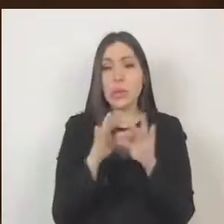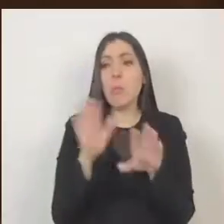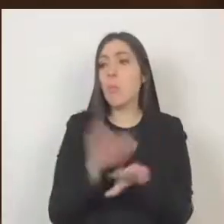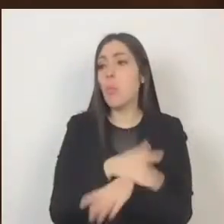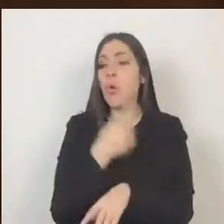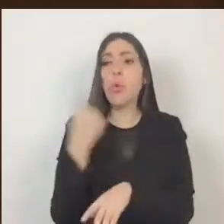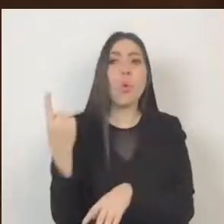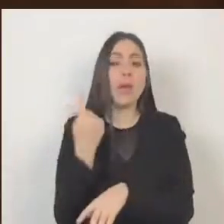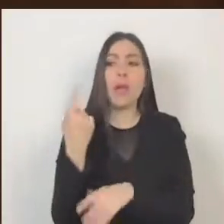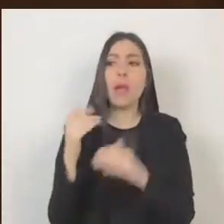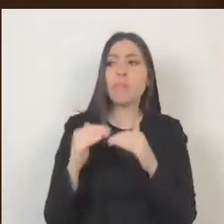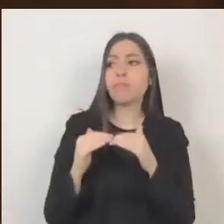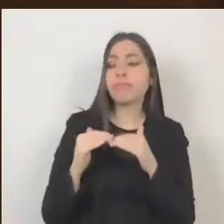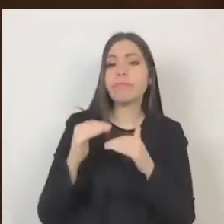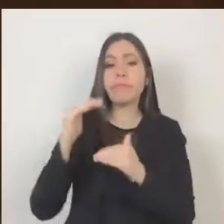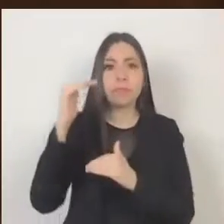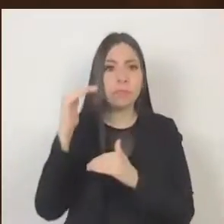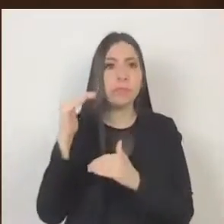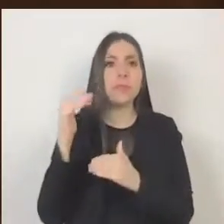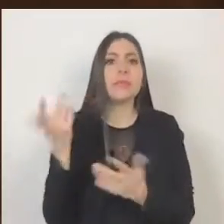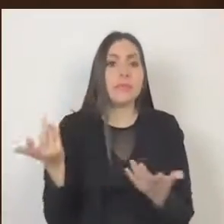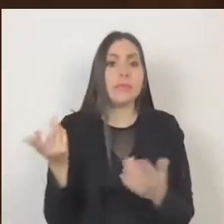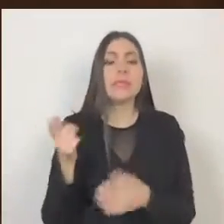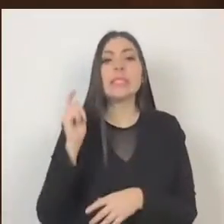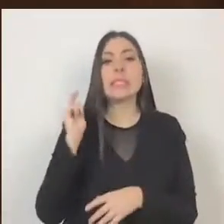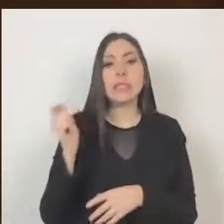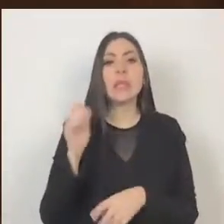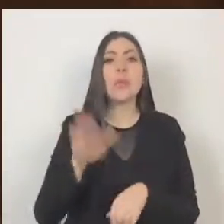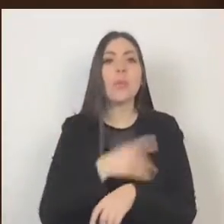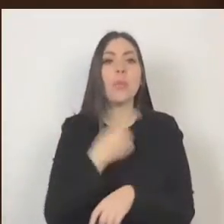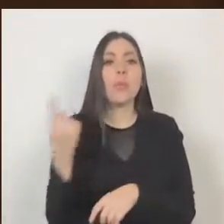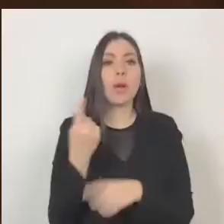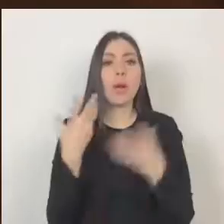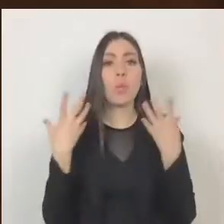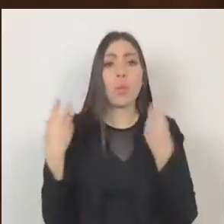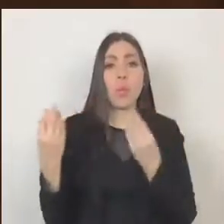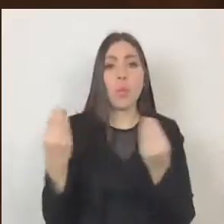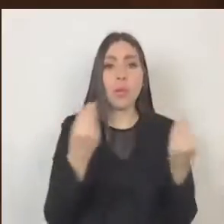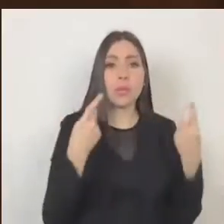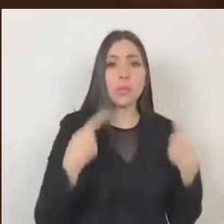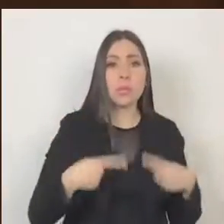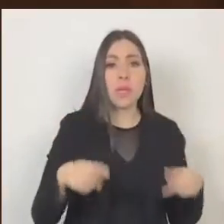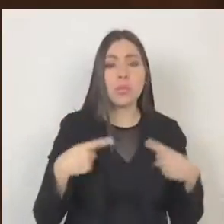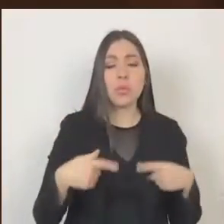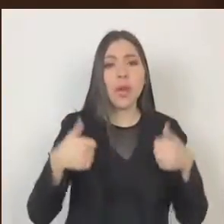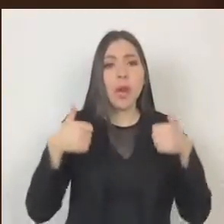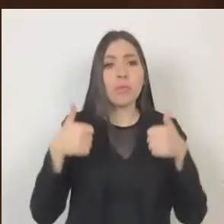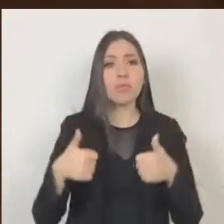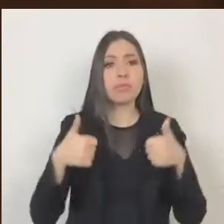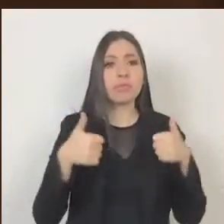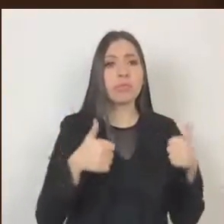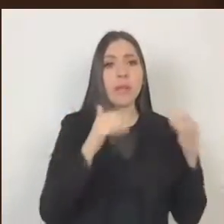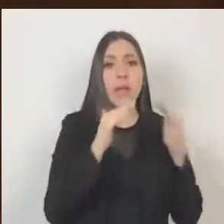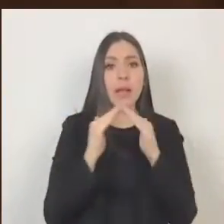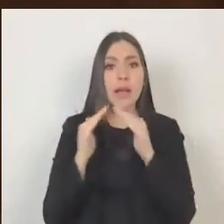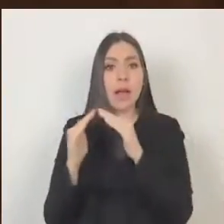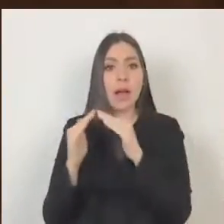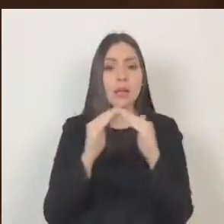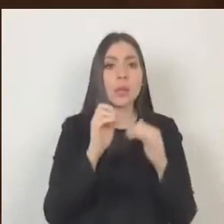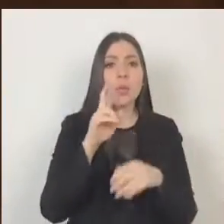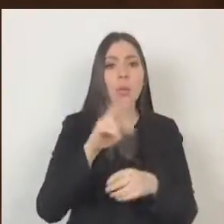es el confinamiento de la mayoría de la población en sus hogares, con motivo de la pandemia